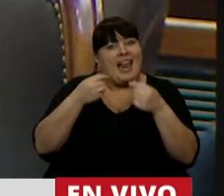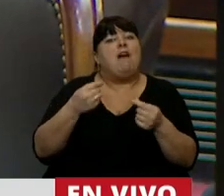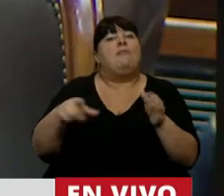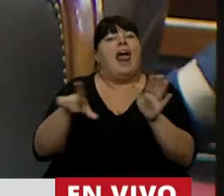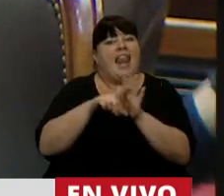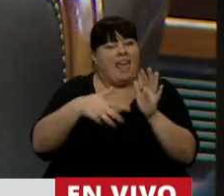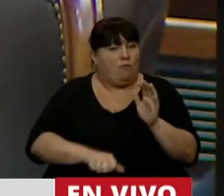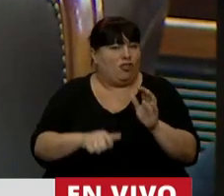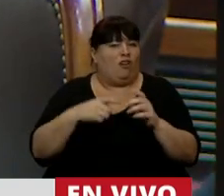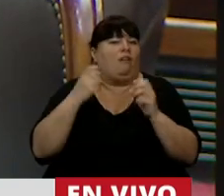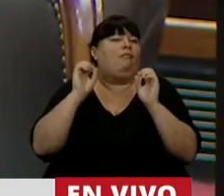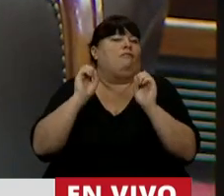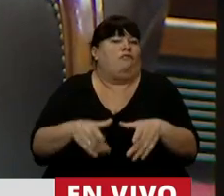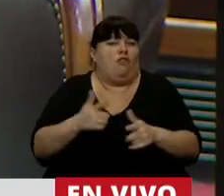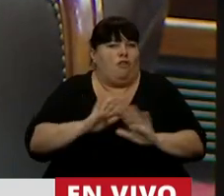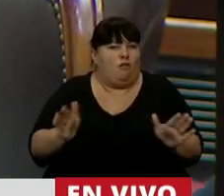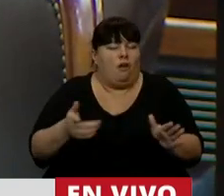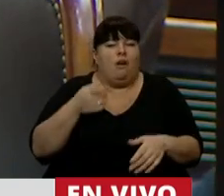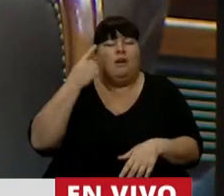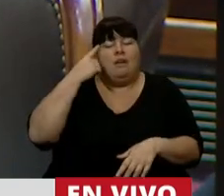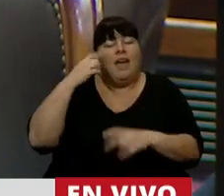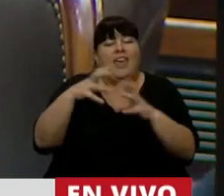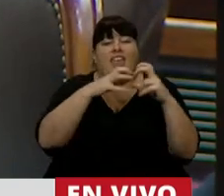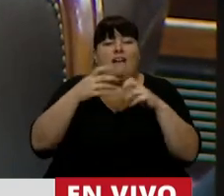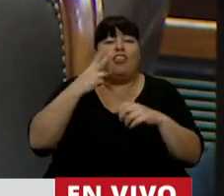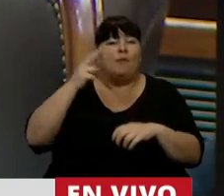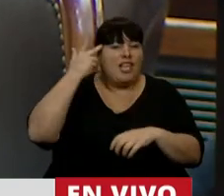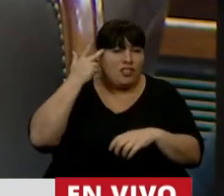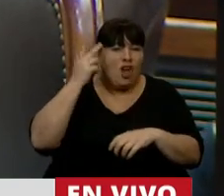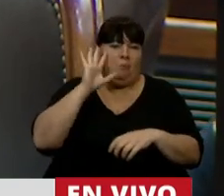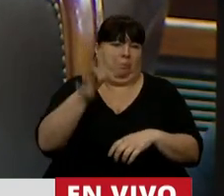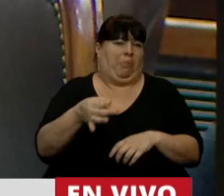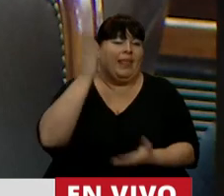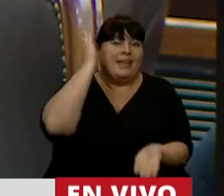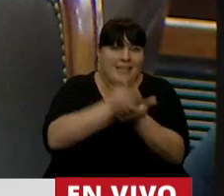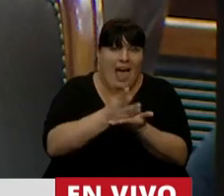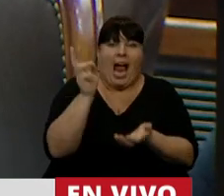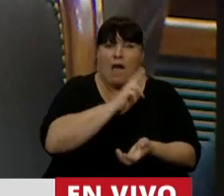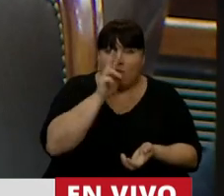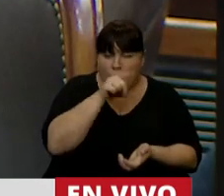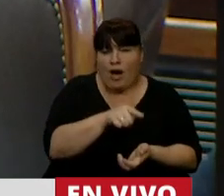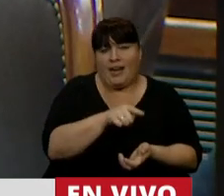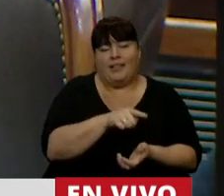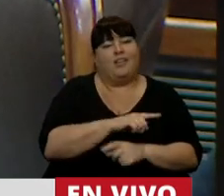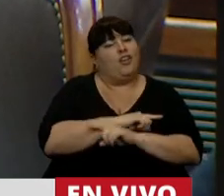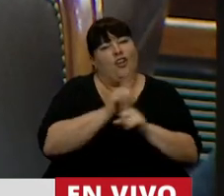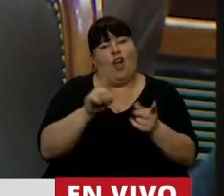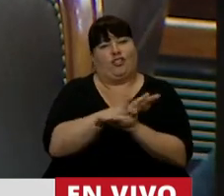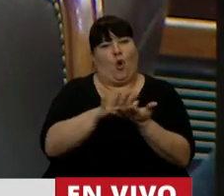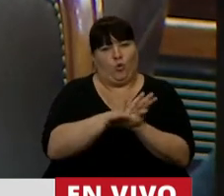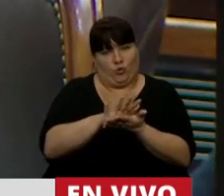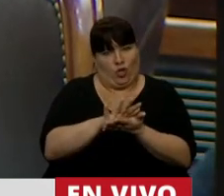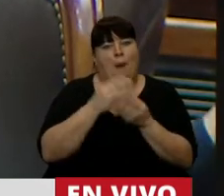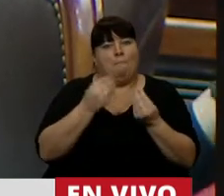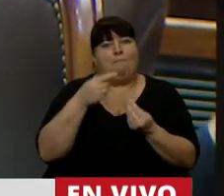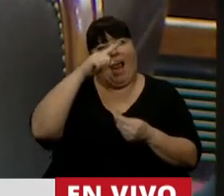legalización perdería fuerza. Lo cierto es que el debate del 18 dejó en claro que la penalización de las mujeres no es la solución